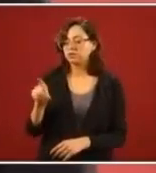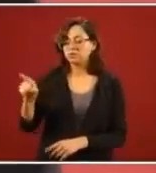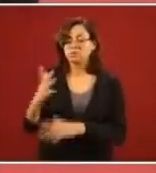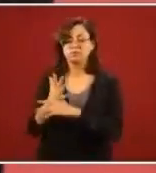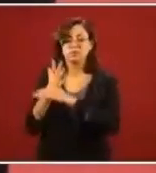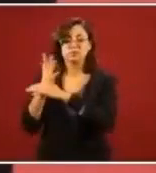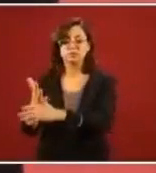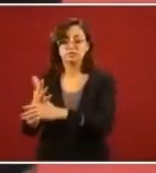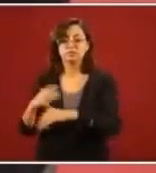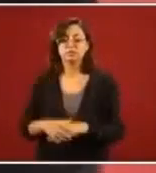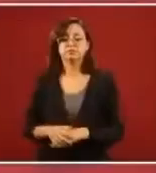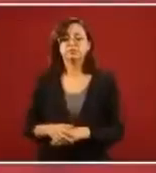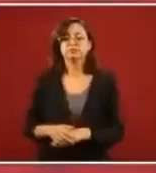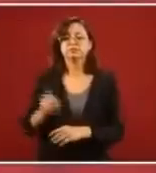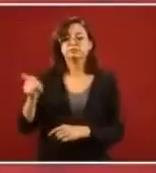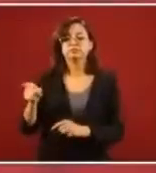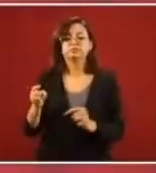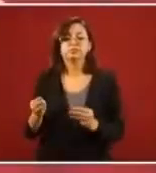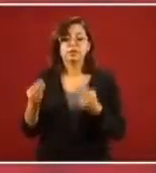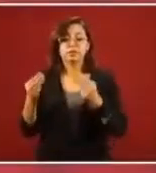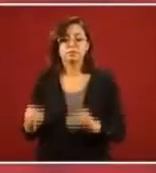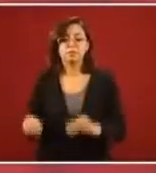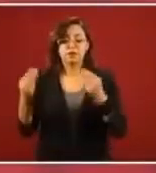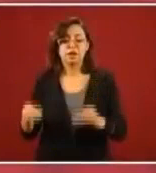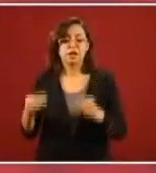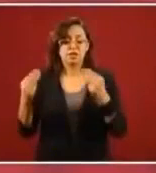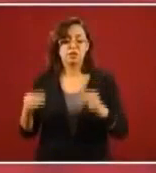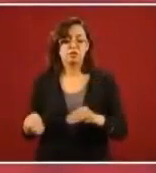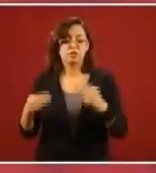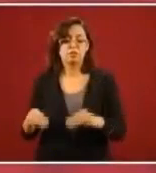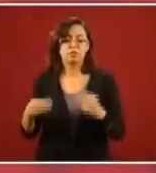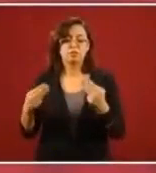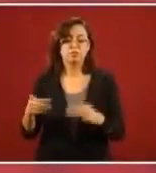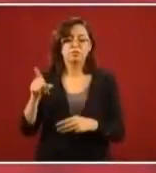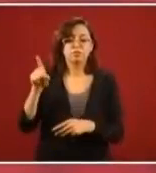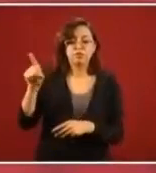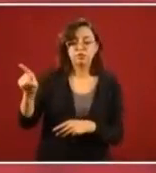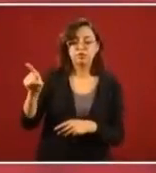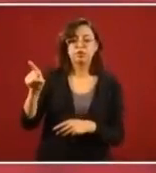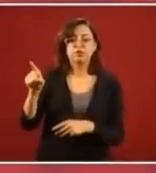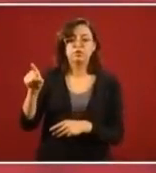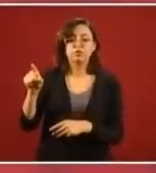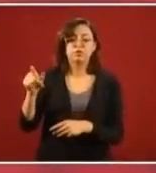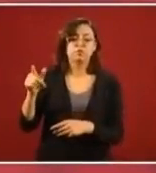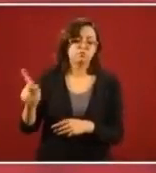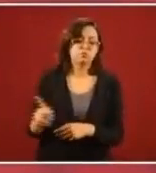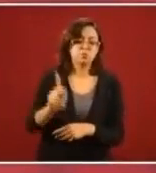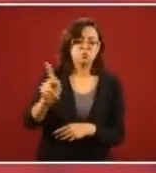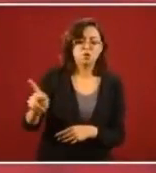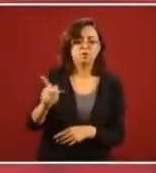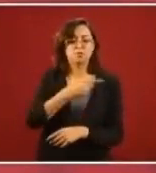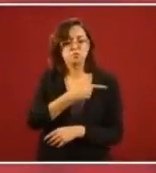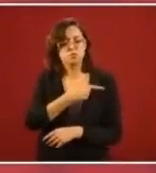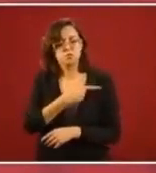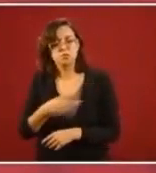los mercados de libro que ponen en los pueblos pobres